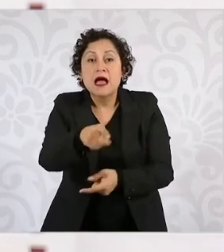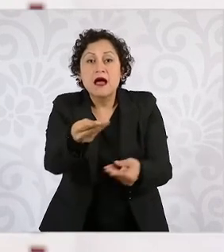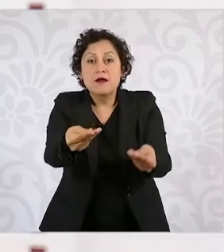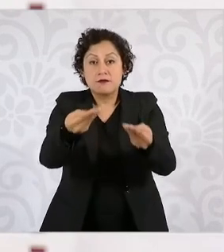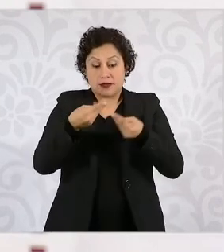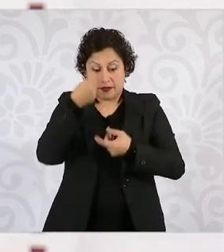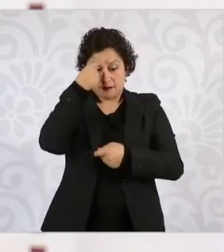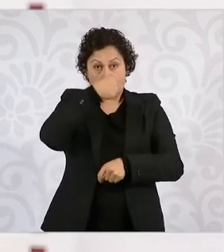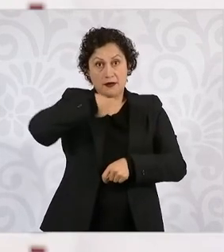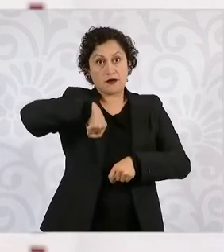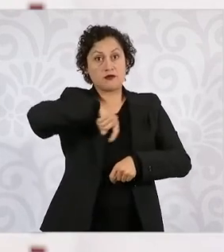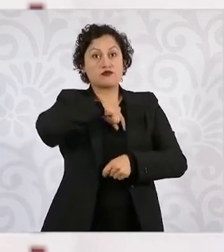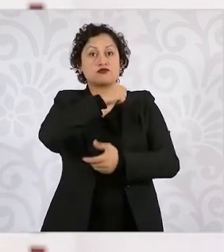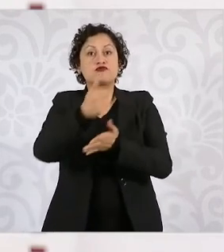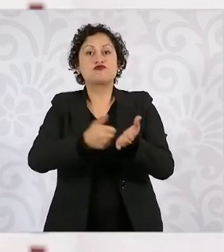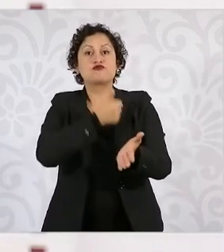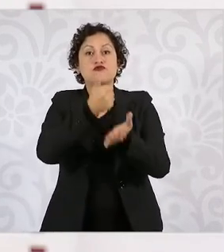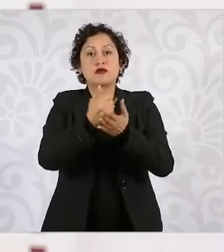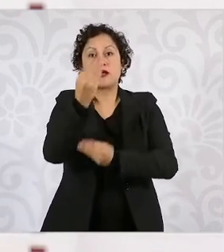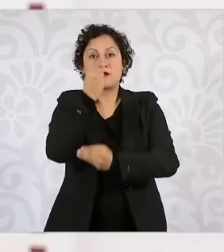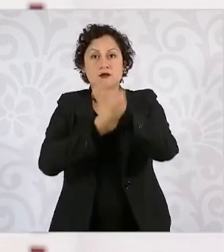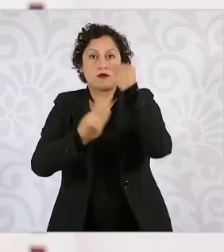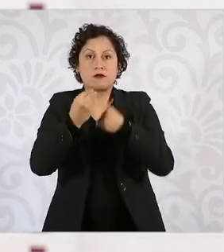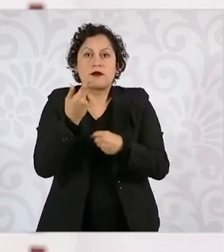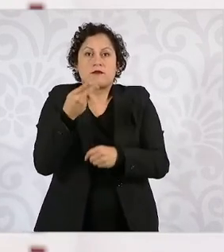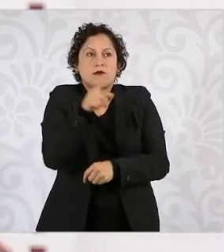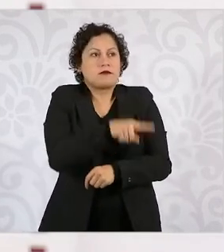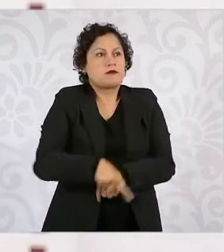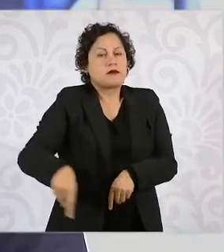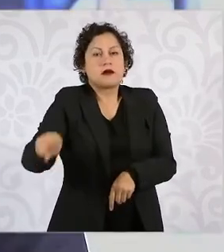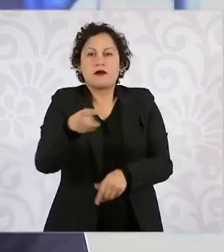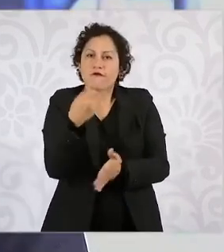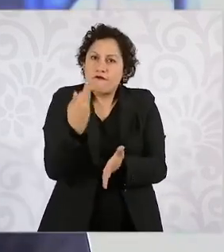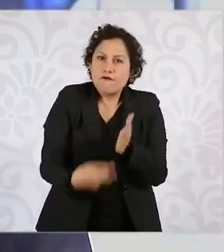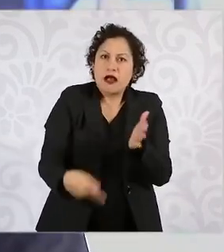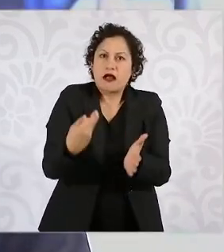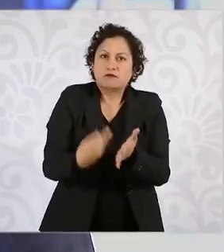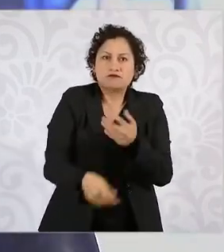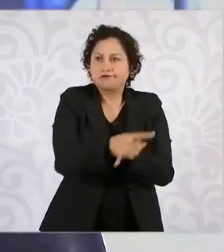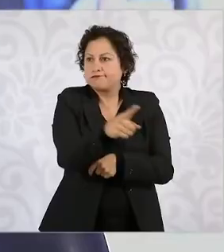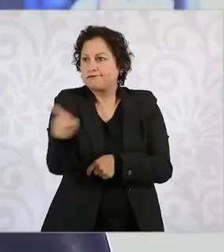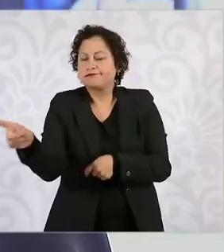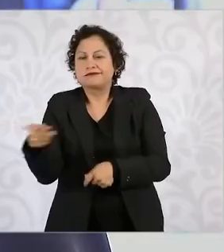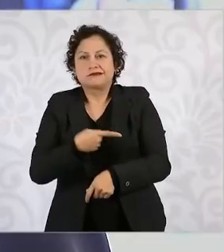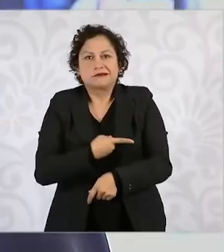encuentran entre los más pobres y vulnerables de nuestra nación, particularmente las mujeres jornaleras.